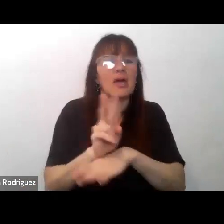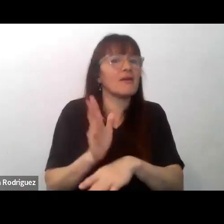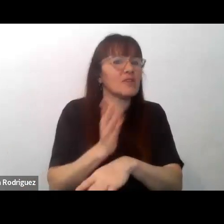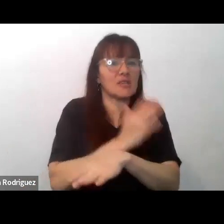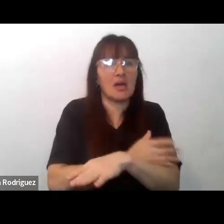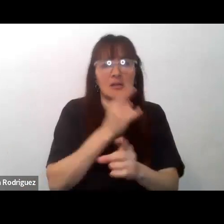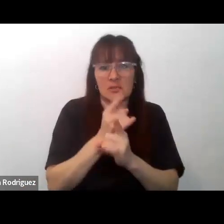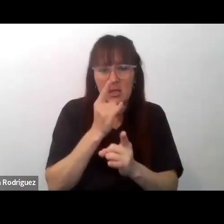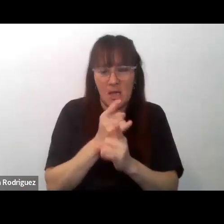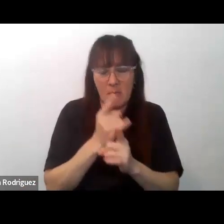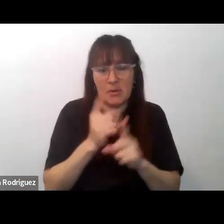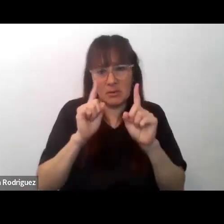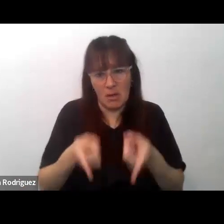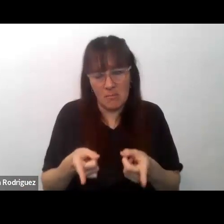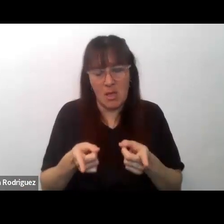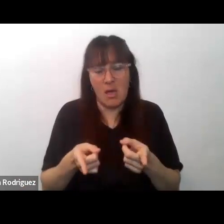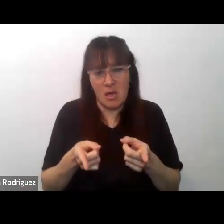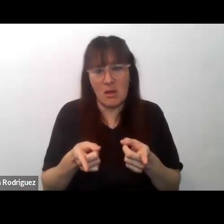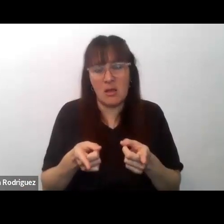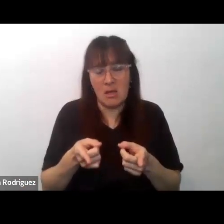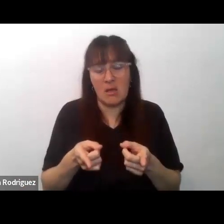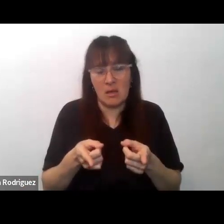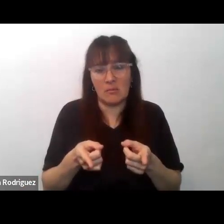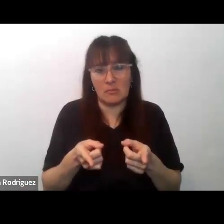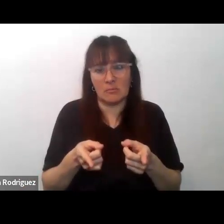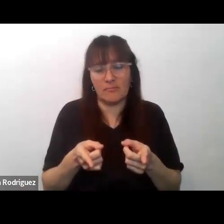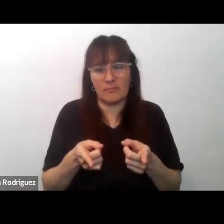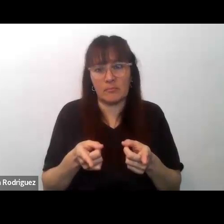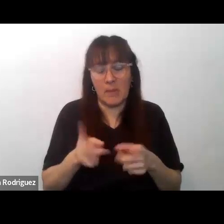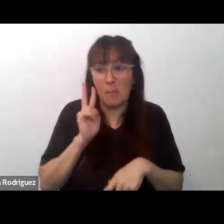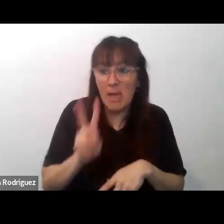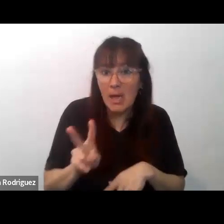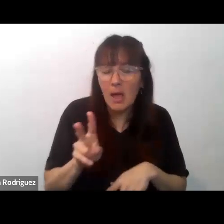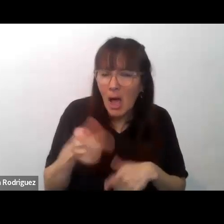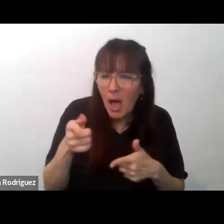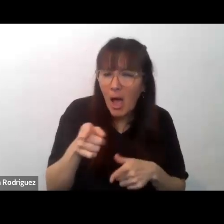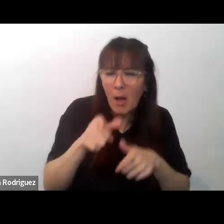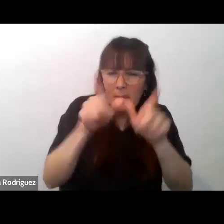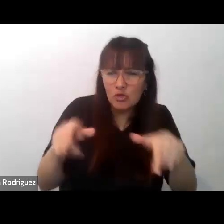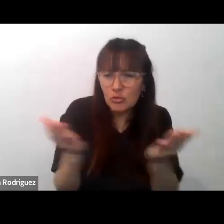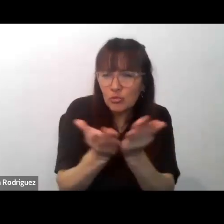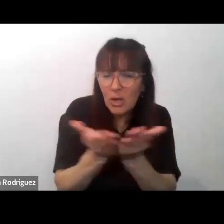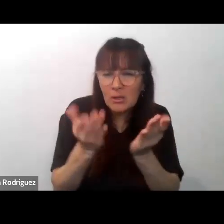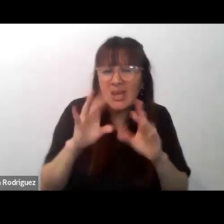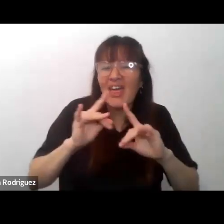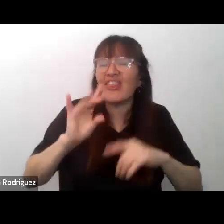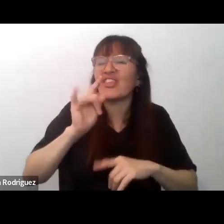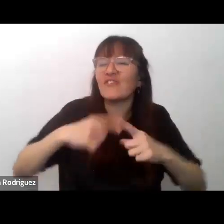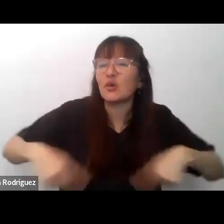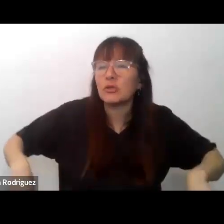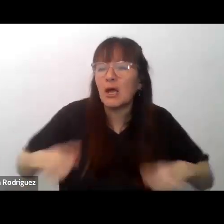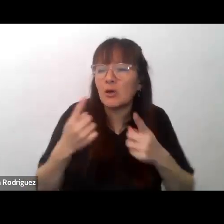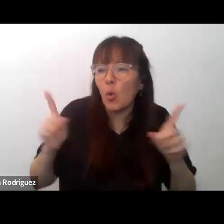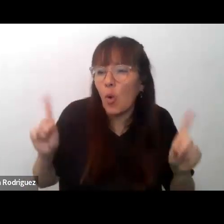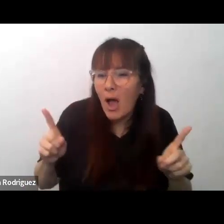pero tomar en cuenta evitar el abandono tomando en cuenta sus dificultades pero para mí tomar las dificultades no es lo único que tiene que ver